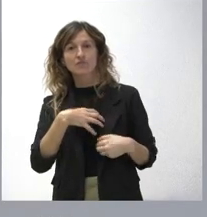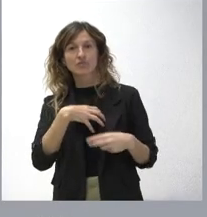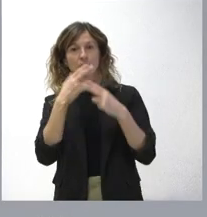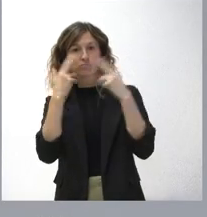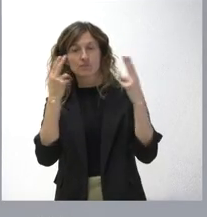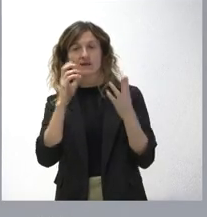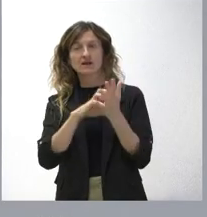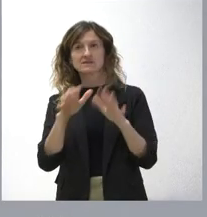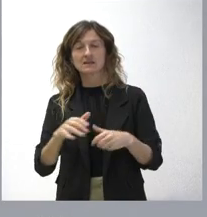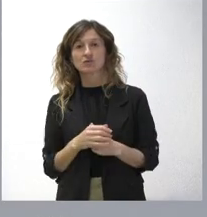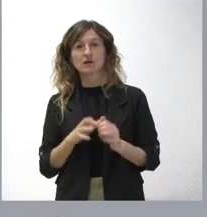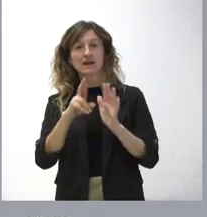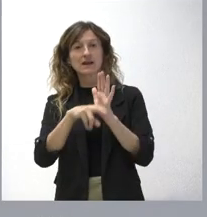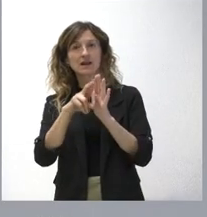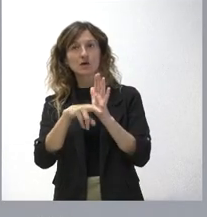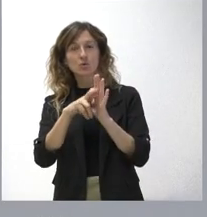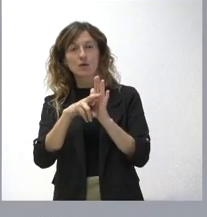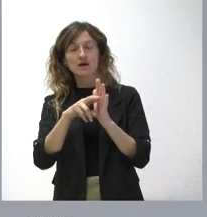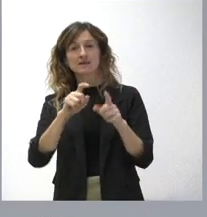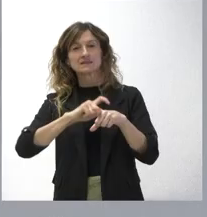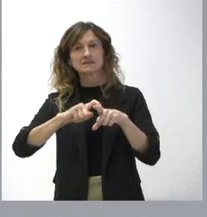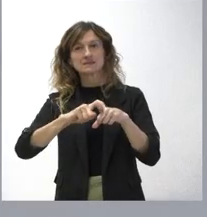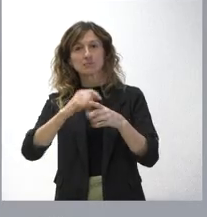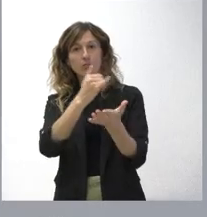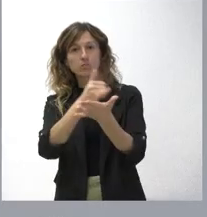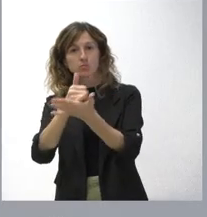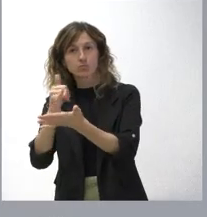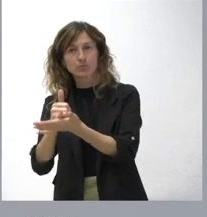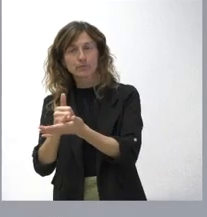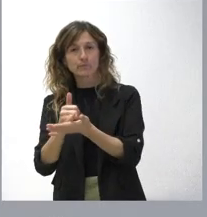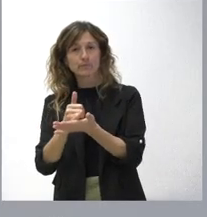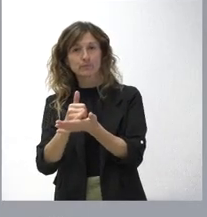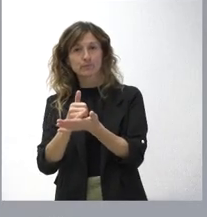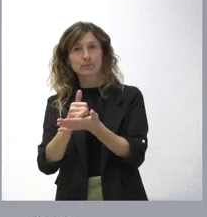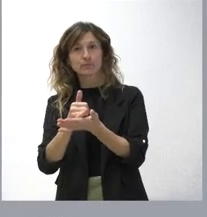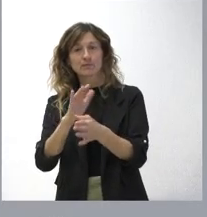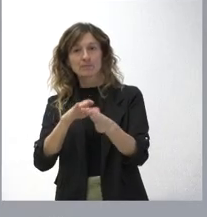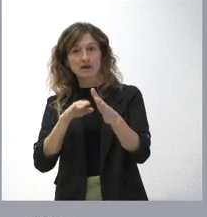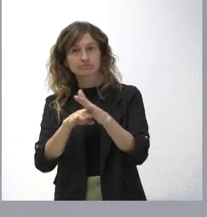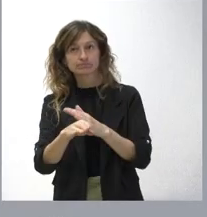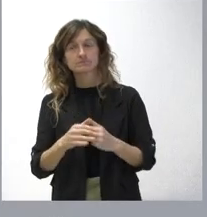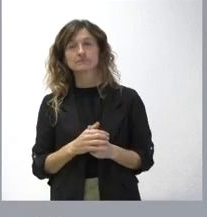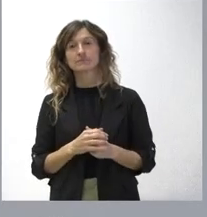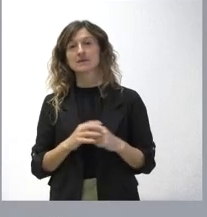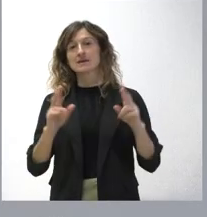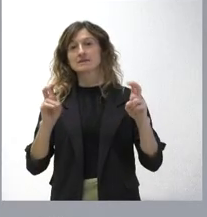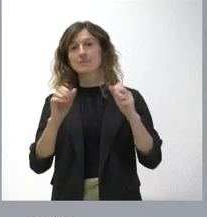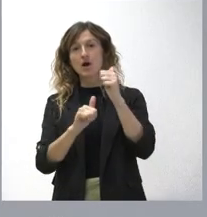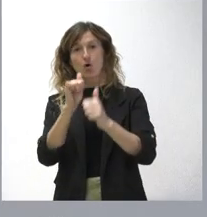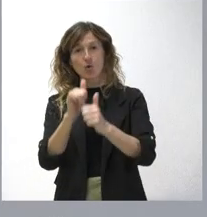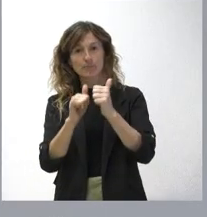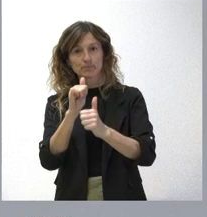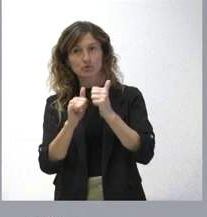y León y se regulan expresamente los tipos de pruebas a los que pueden quedar sujetas las oposiciones